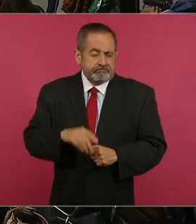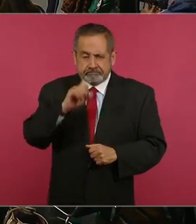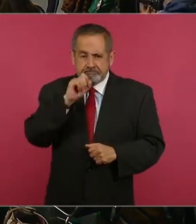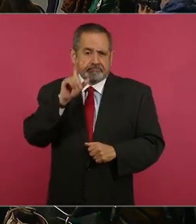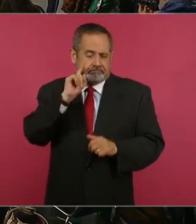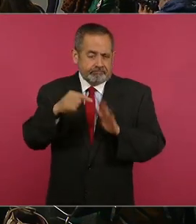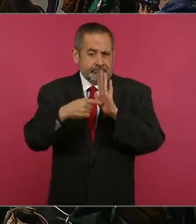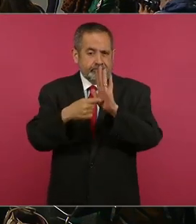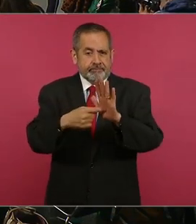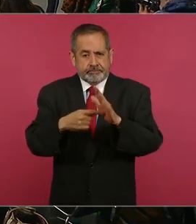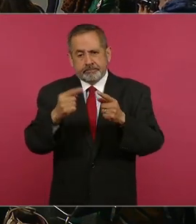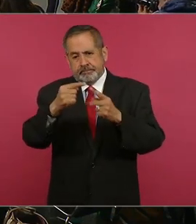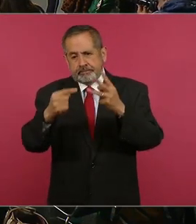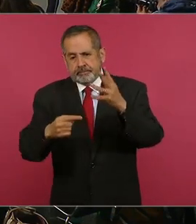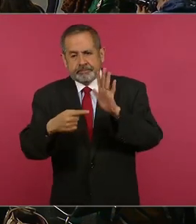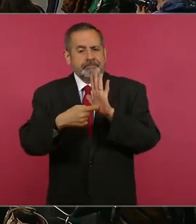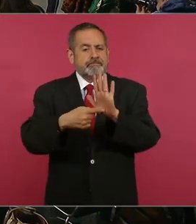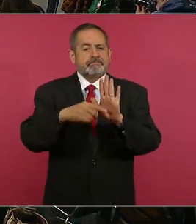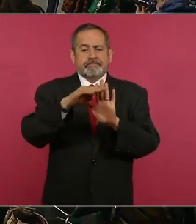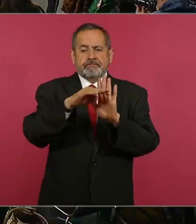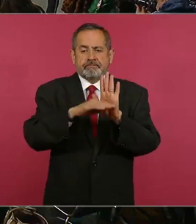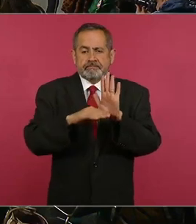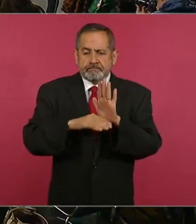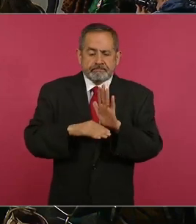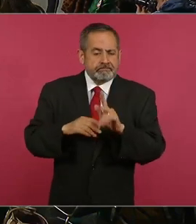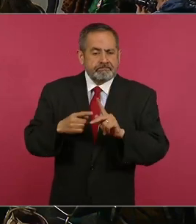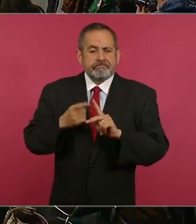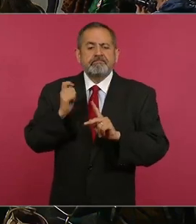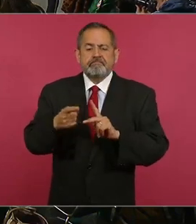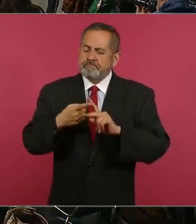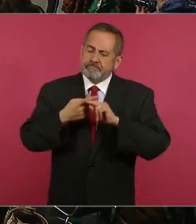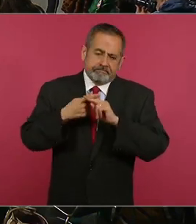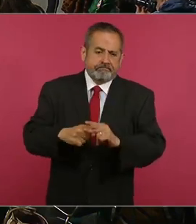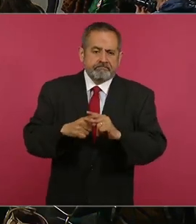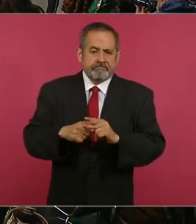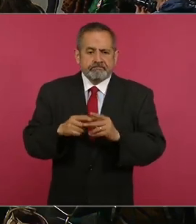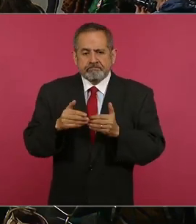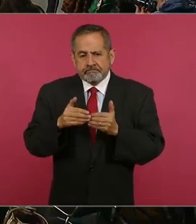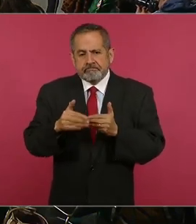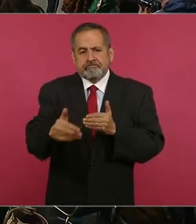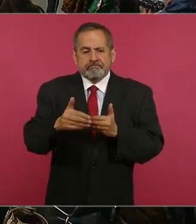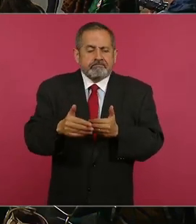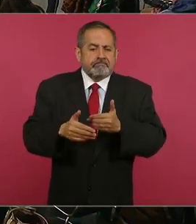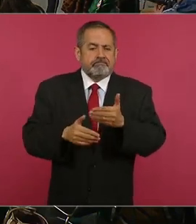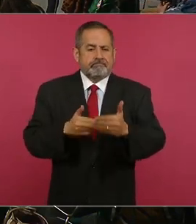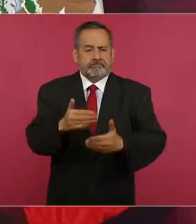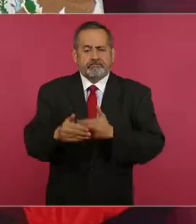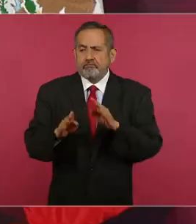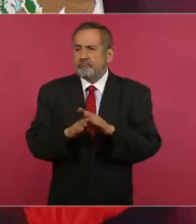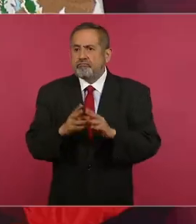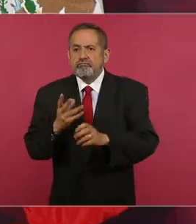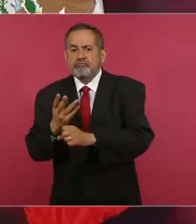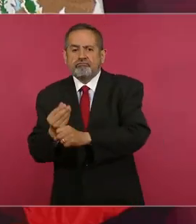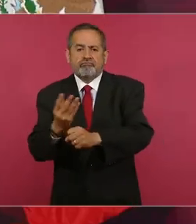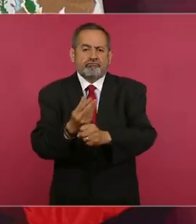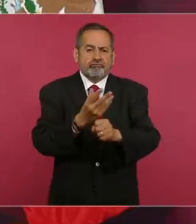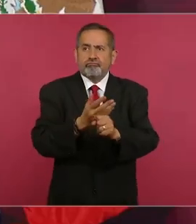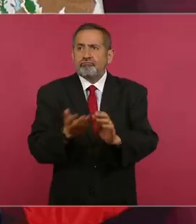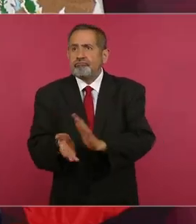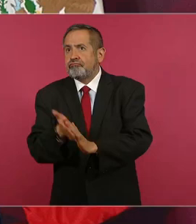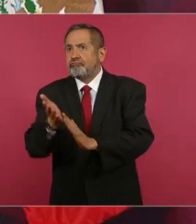comenzar la rehabilitación,